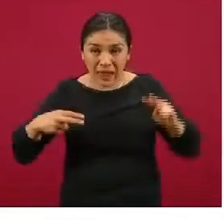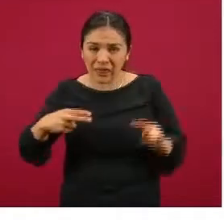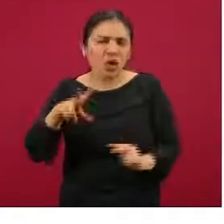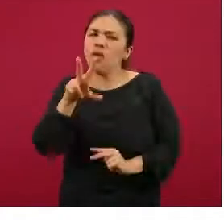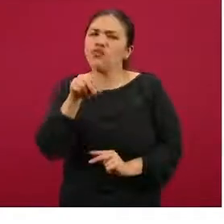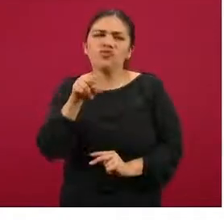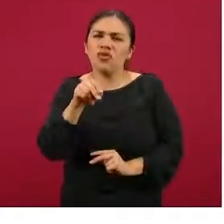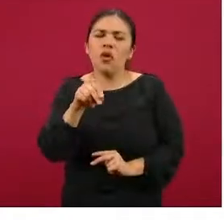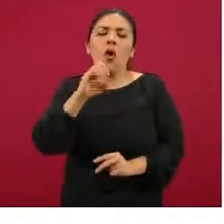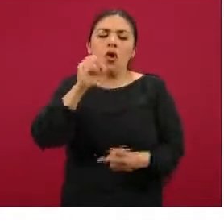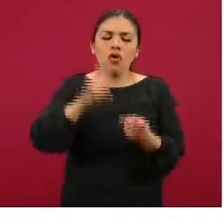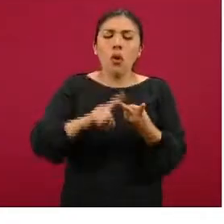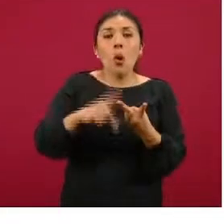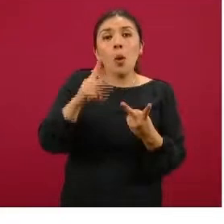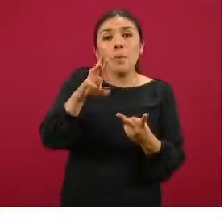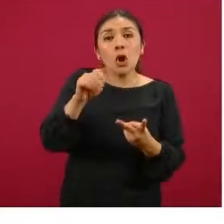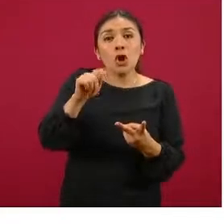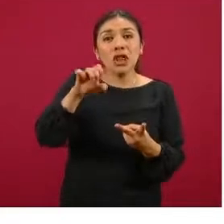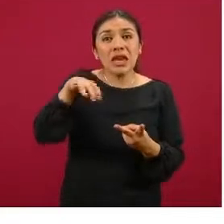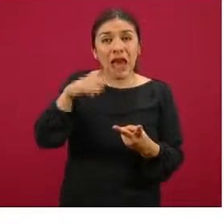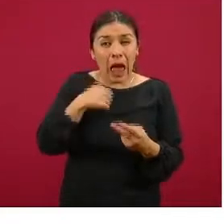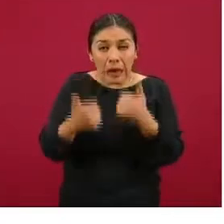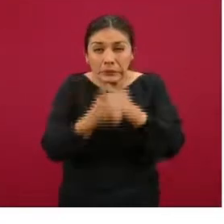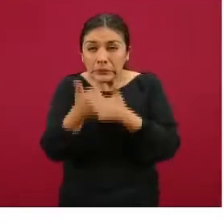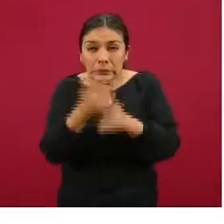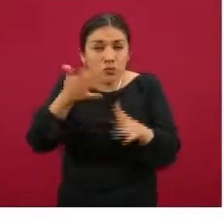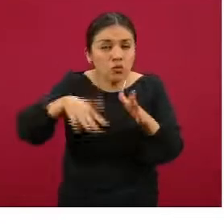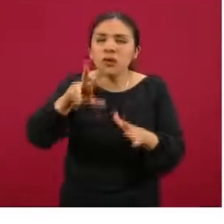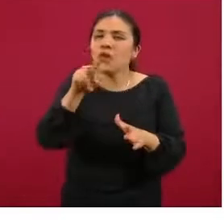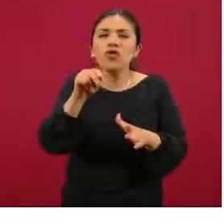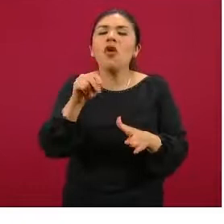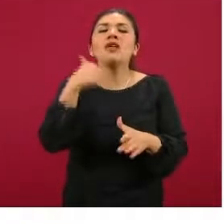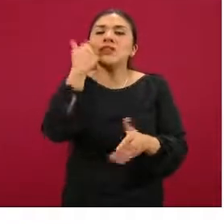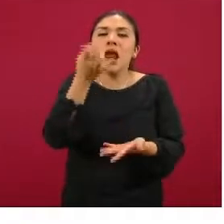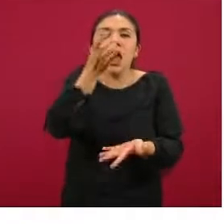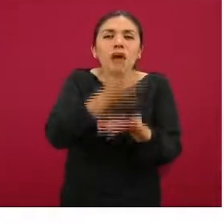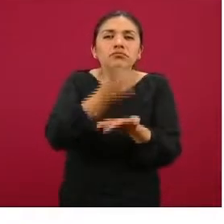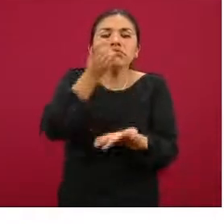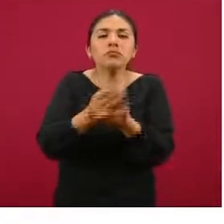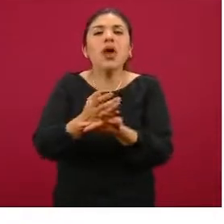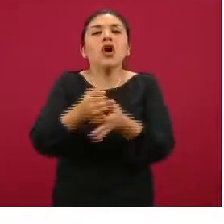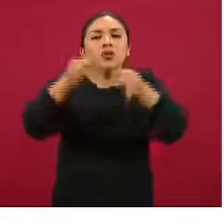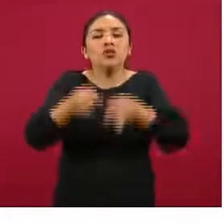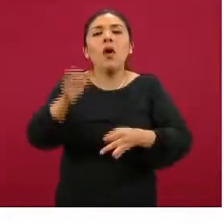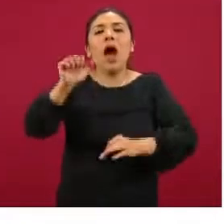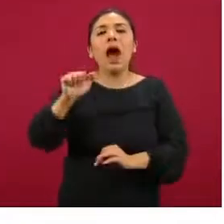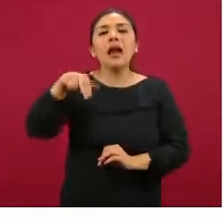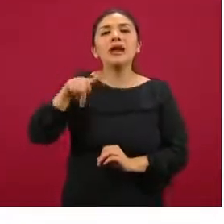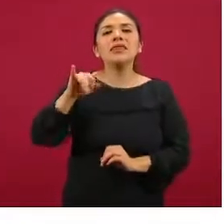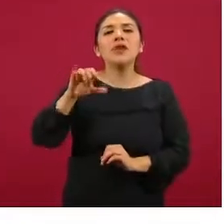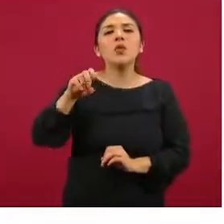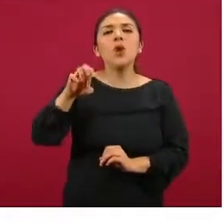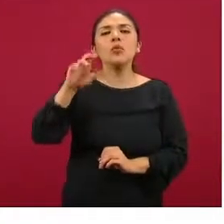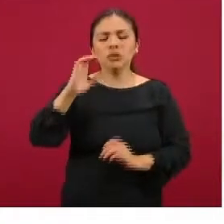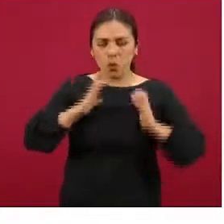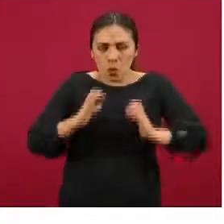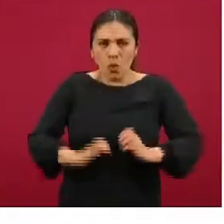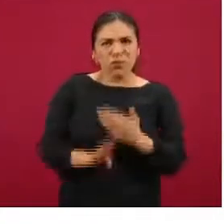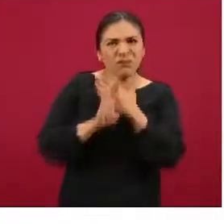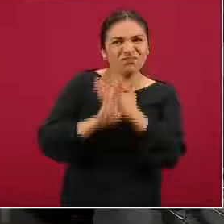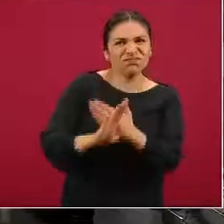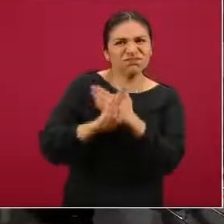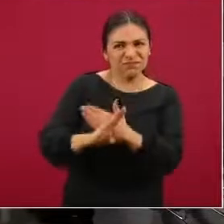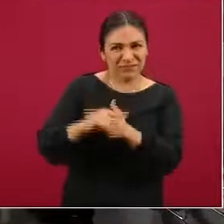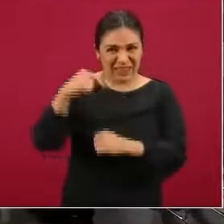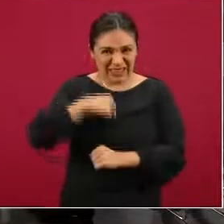virus ni proteínas virales. Ahora, lo que va a tratar de identificar son anticuerpos, ya sean IgG o IgM, los anticuerpos